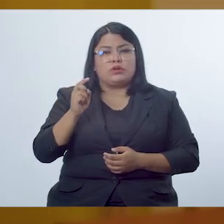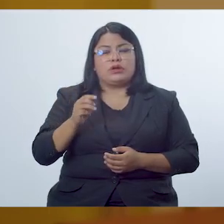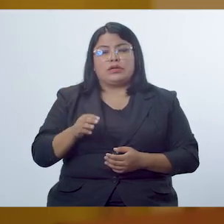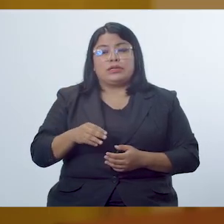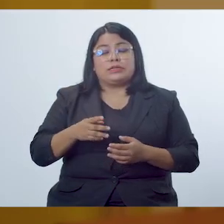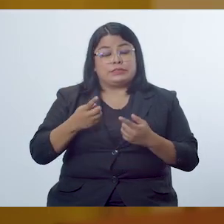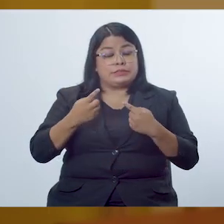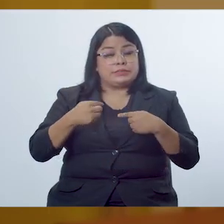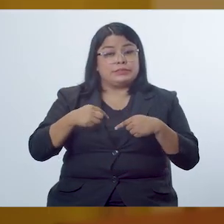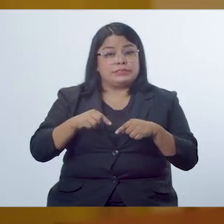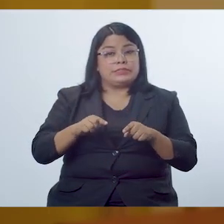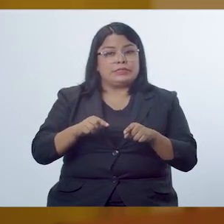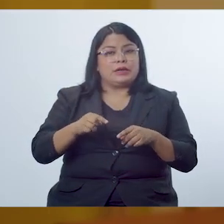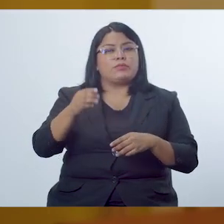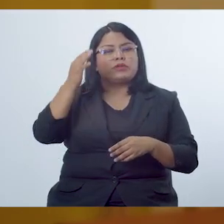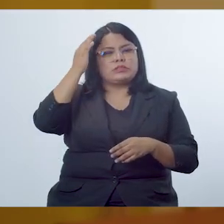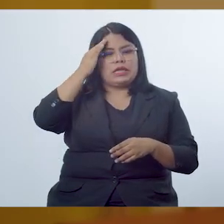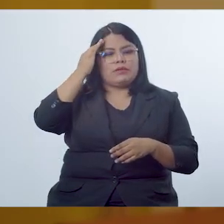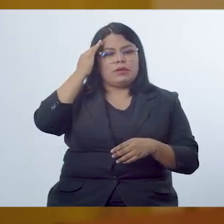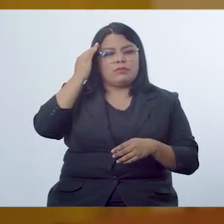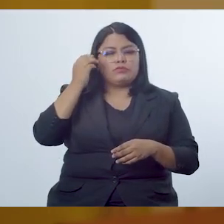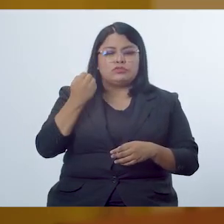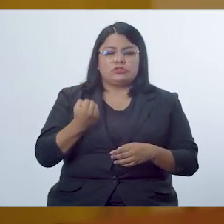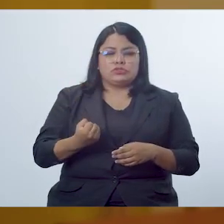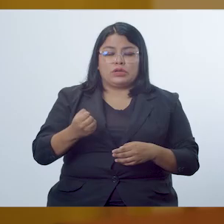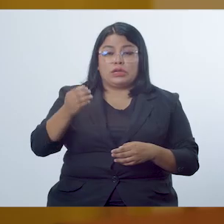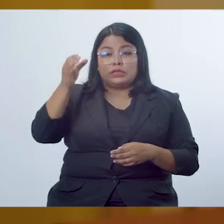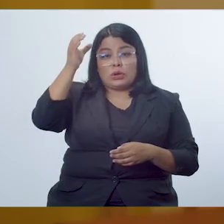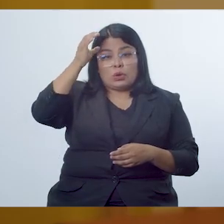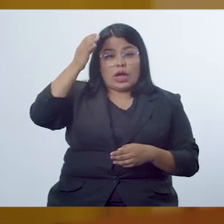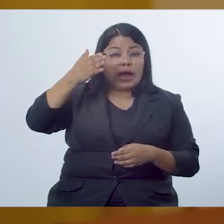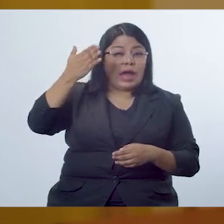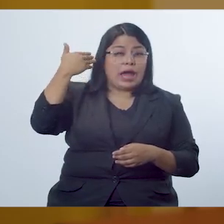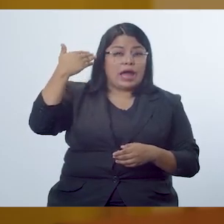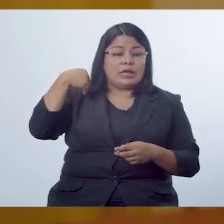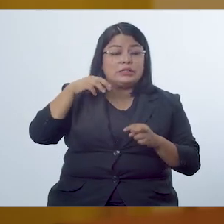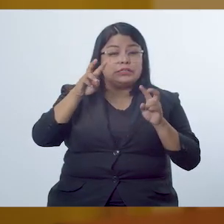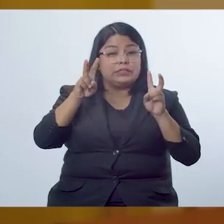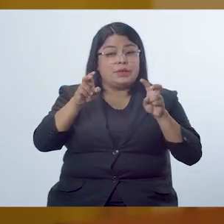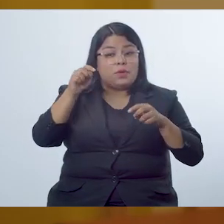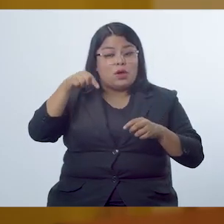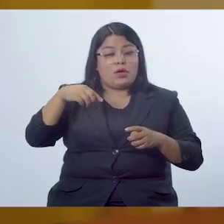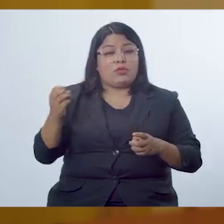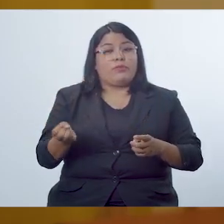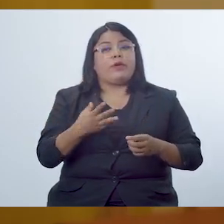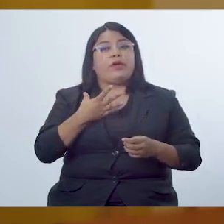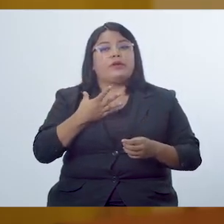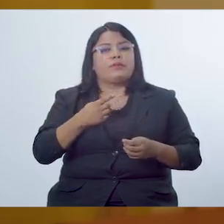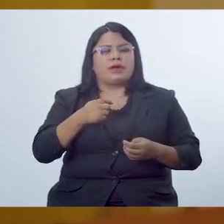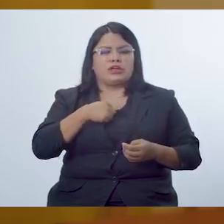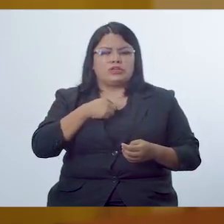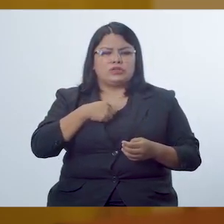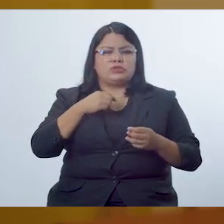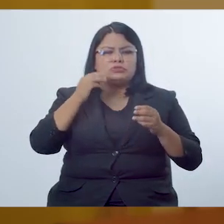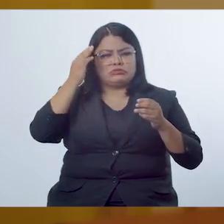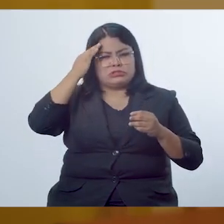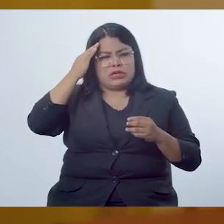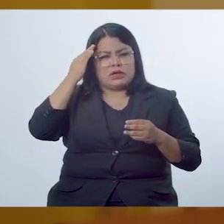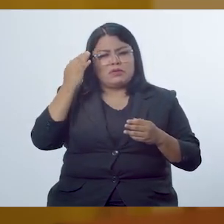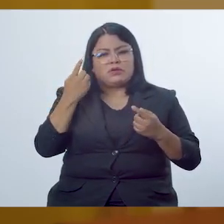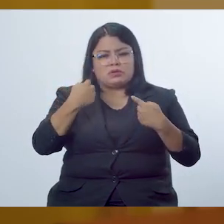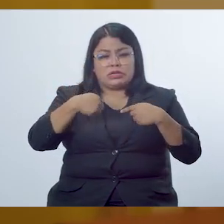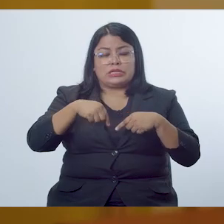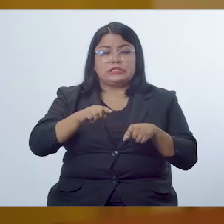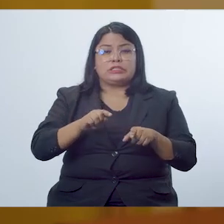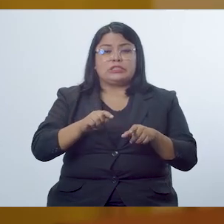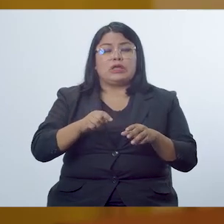parte, porque ahí es donde conocemos cómo llegan los estudiantes y qué tanto conocen sobre el tema y qué voy a abordar yo para